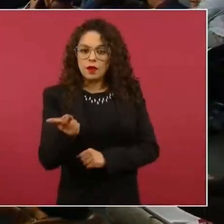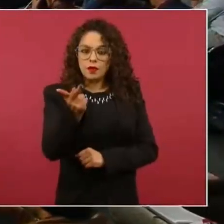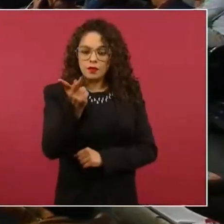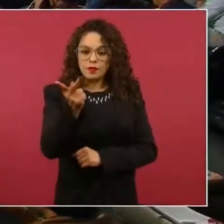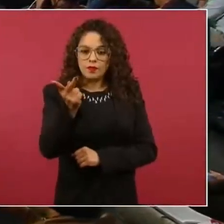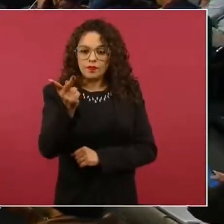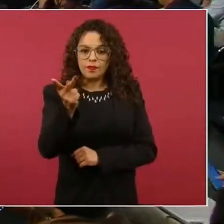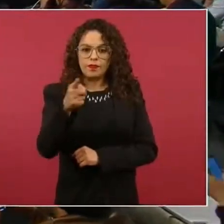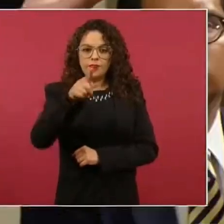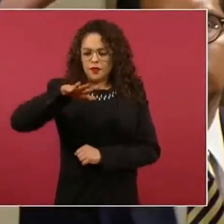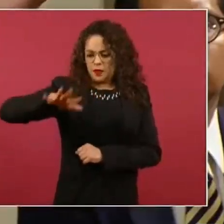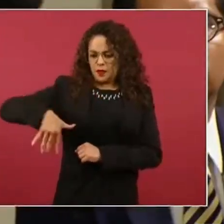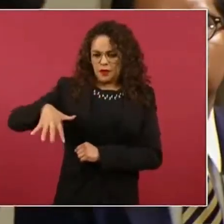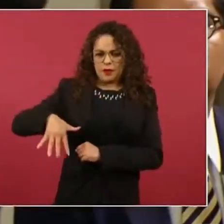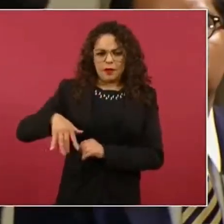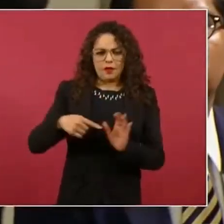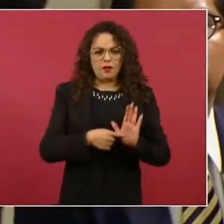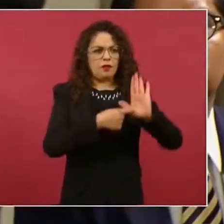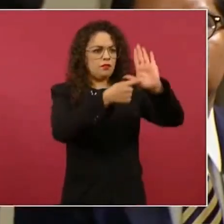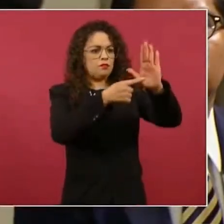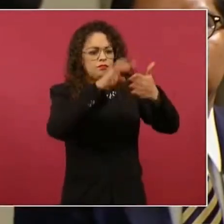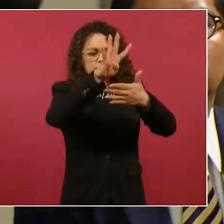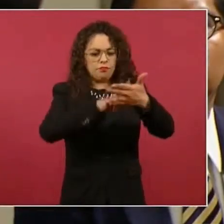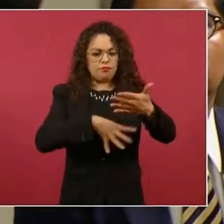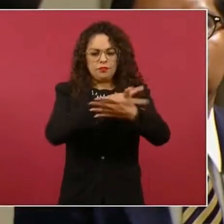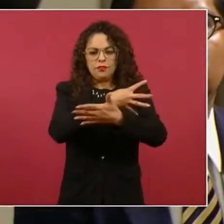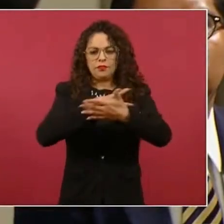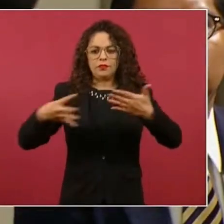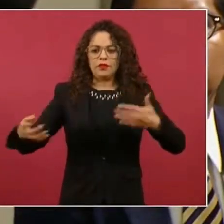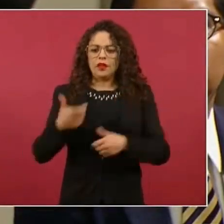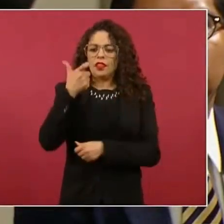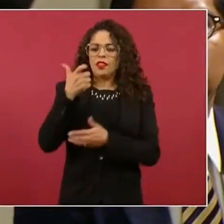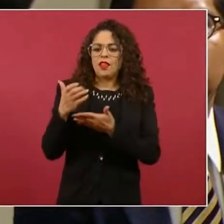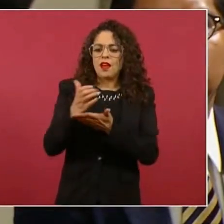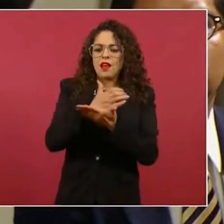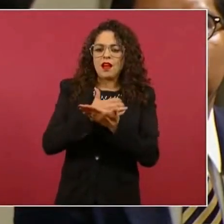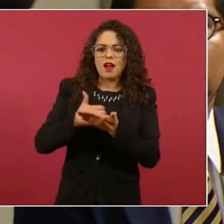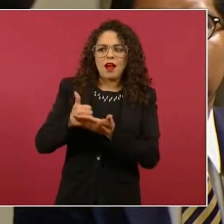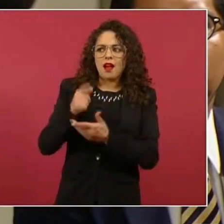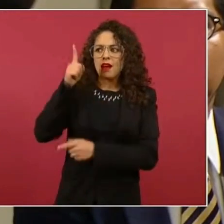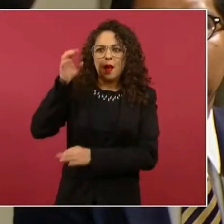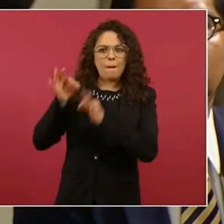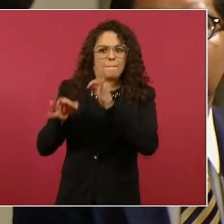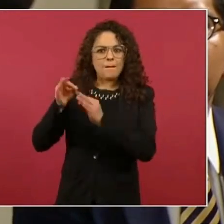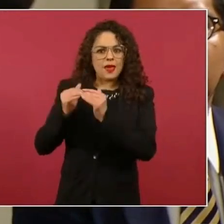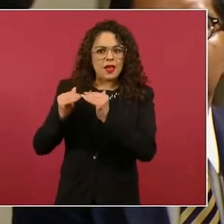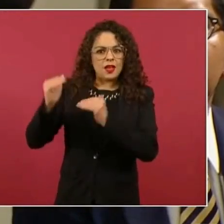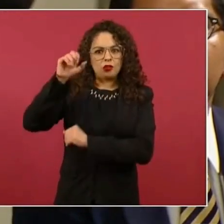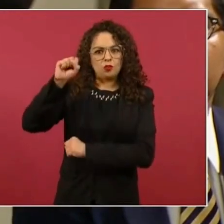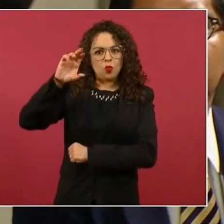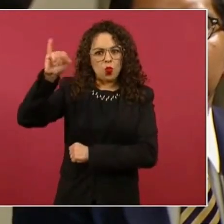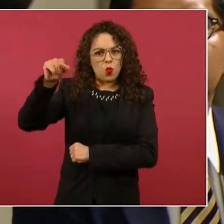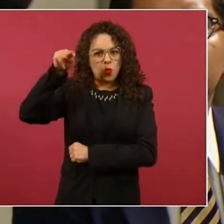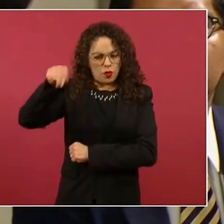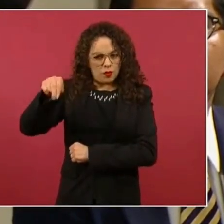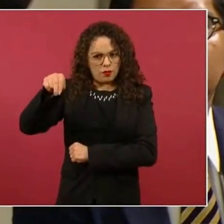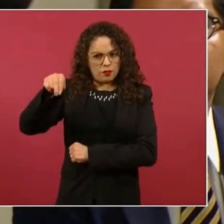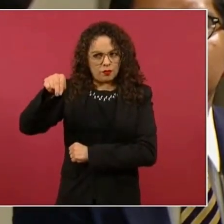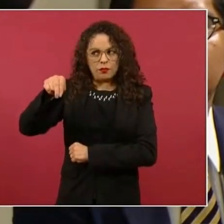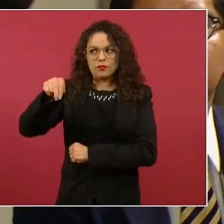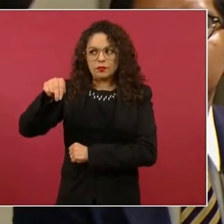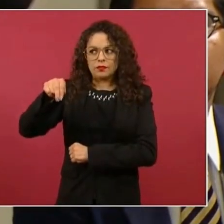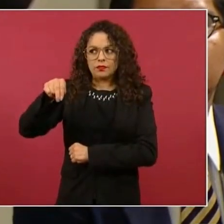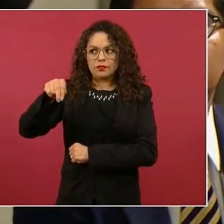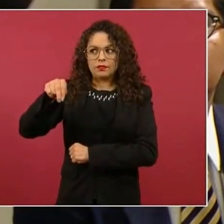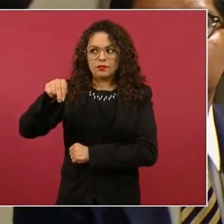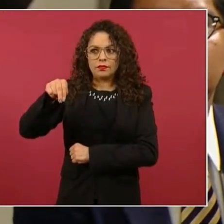La tabla que publicaba hace un momento sobre los sueldos. Mire, tengo el dato, me puse